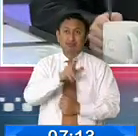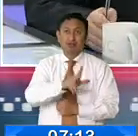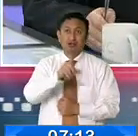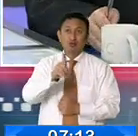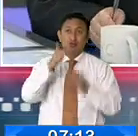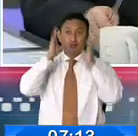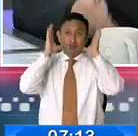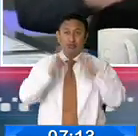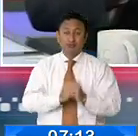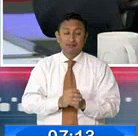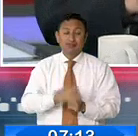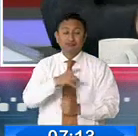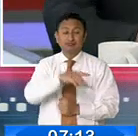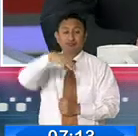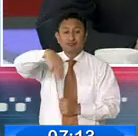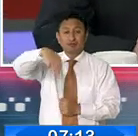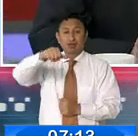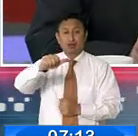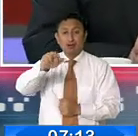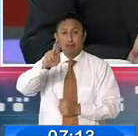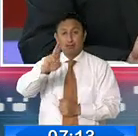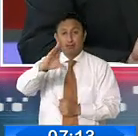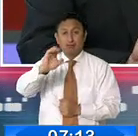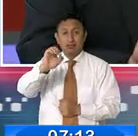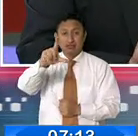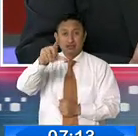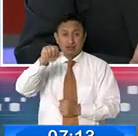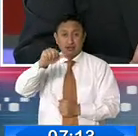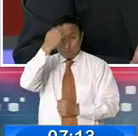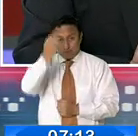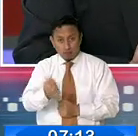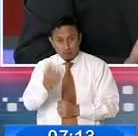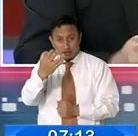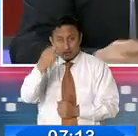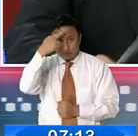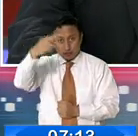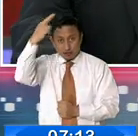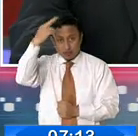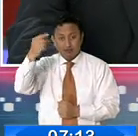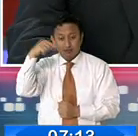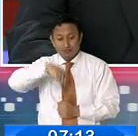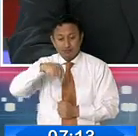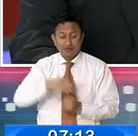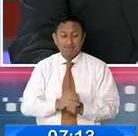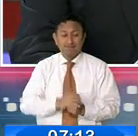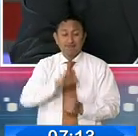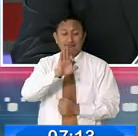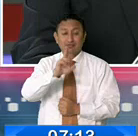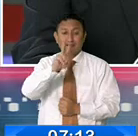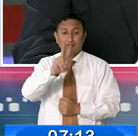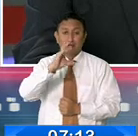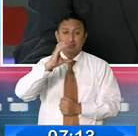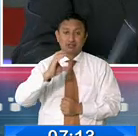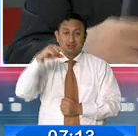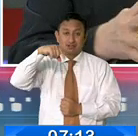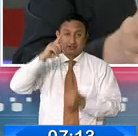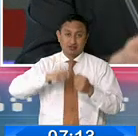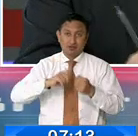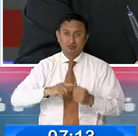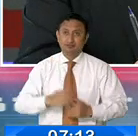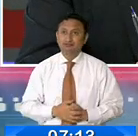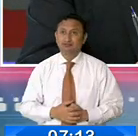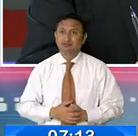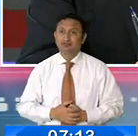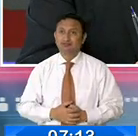de diciembre, a Marcelita Arroyo. Le damos la bienvenida a Marcelita, buenos días. Le saluda Roberto Álvarez Vandenberg desde la matriz de Televisentro en la ciudad de Quito.